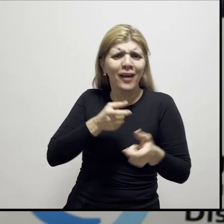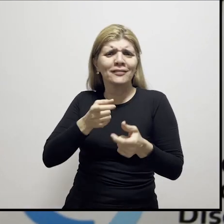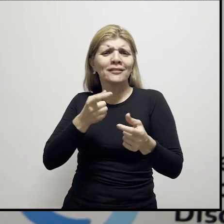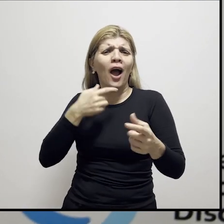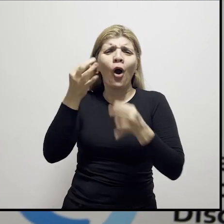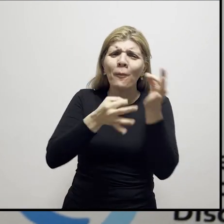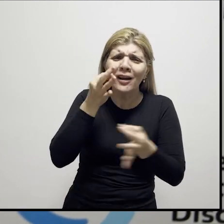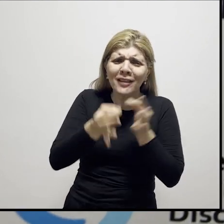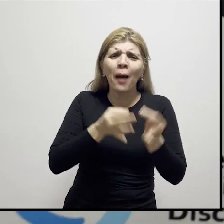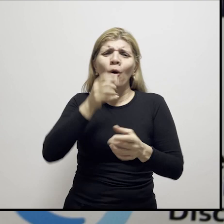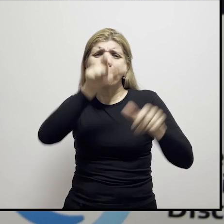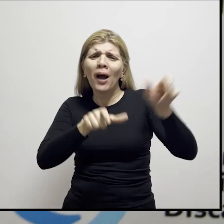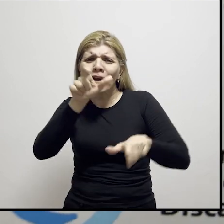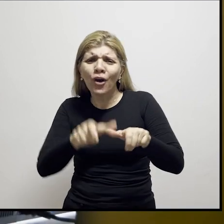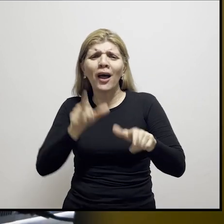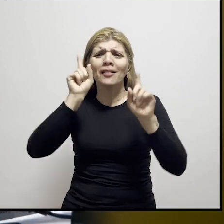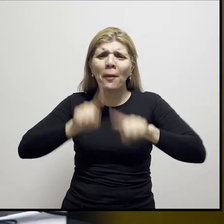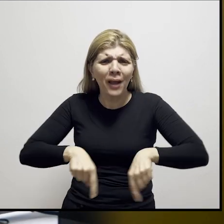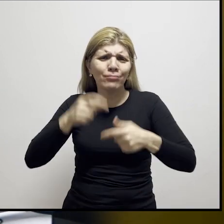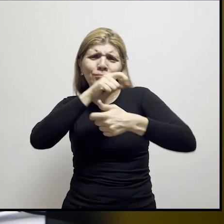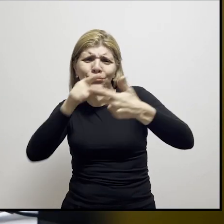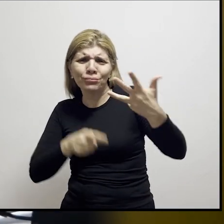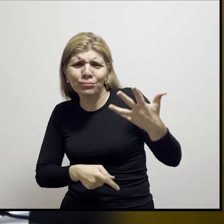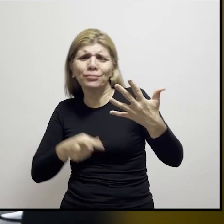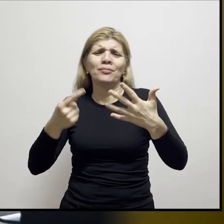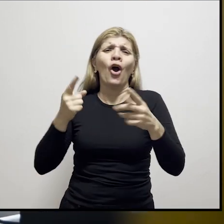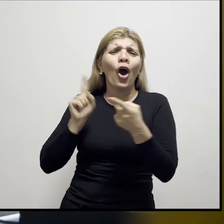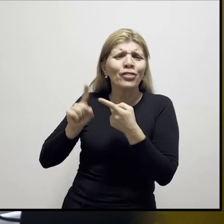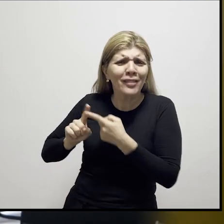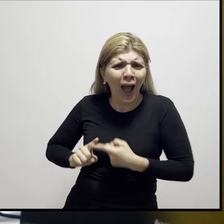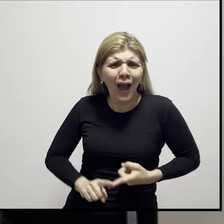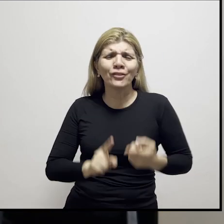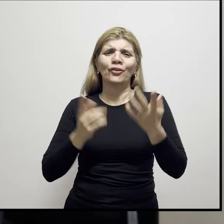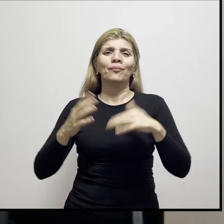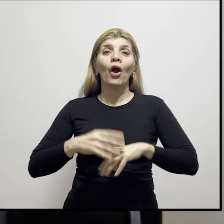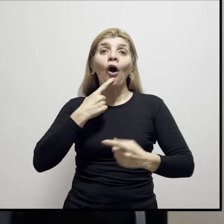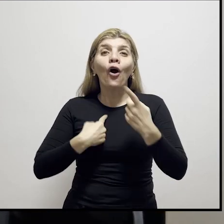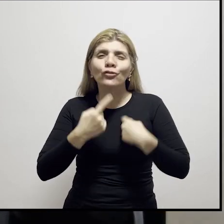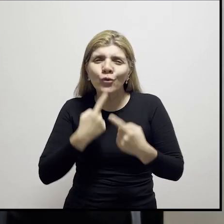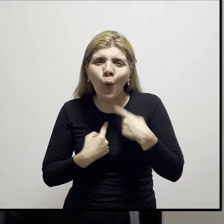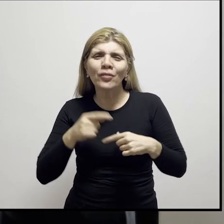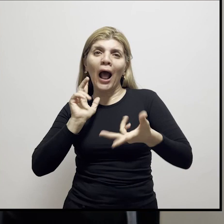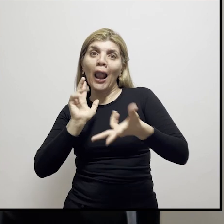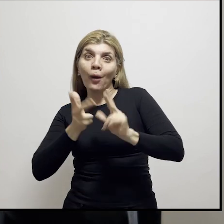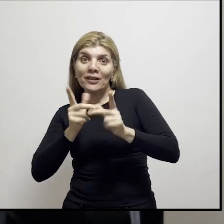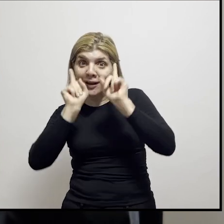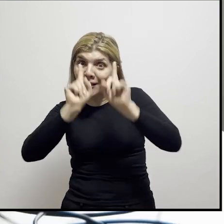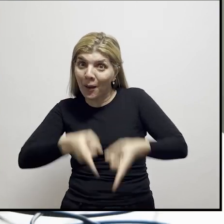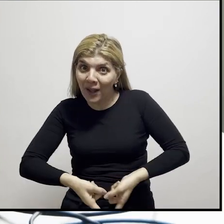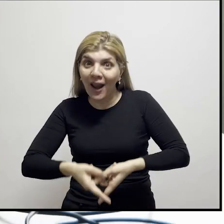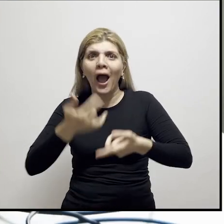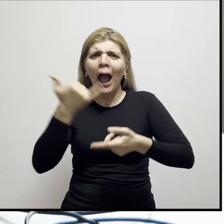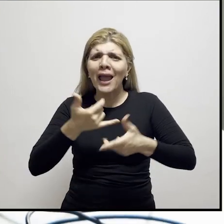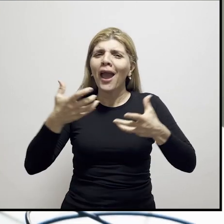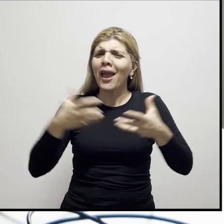con la gente, vía el chatbot de la agencia y también por otros medios de contacto. Recibimos muchas consultas en lengua de señas, tenemos un equipo